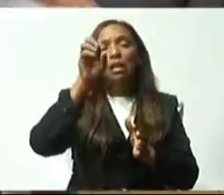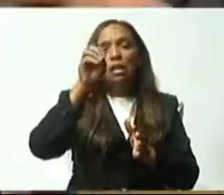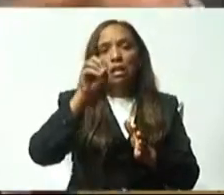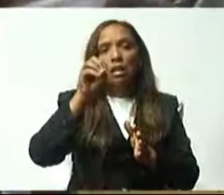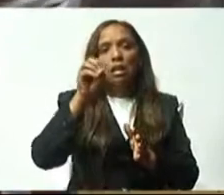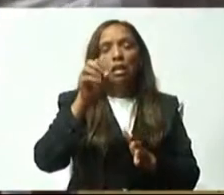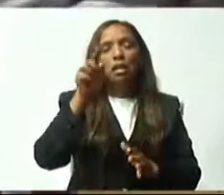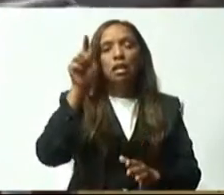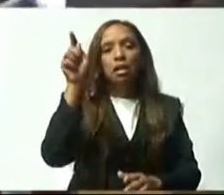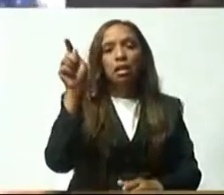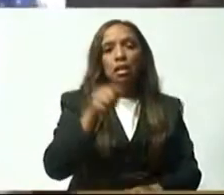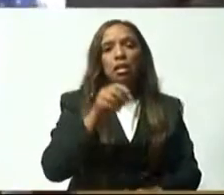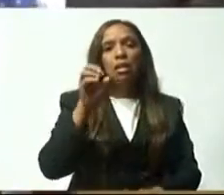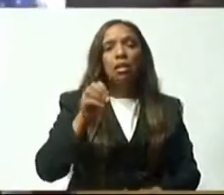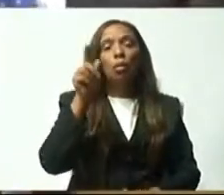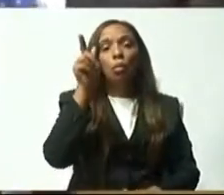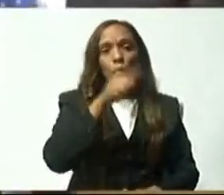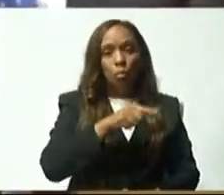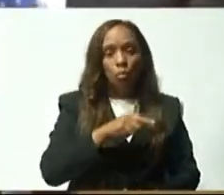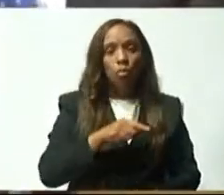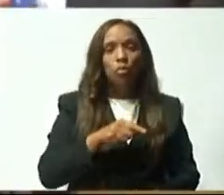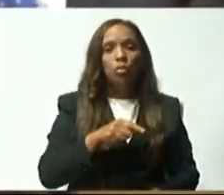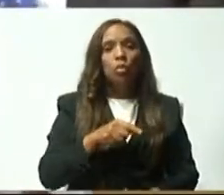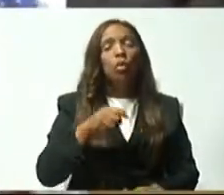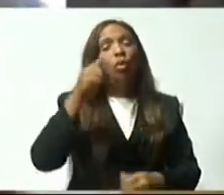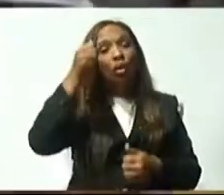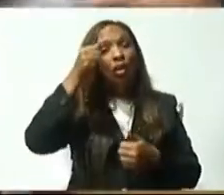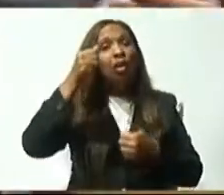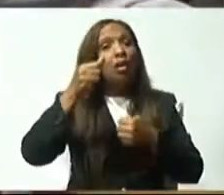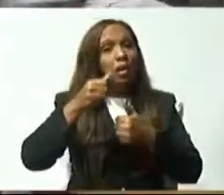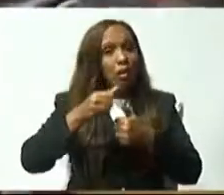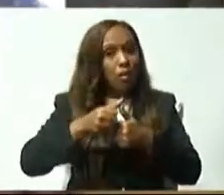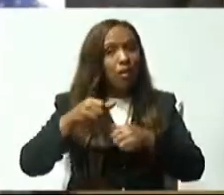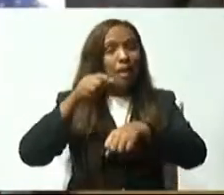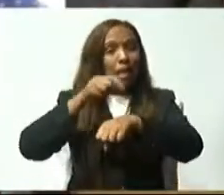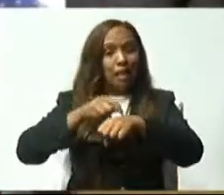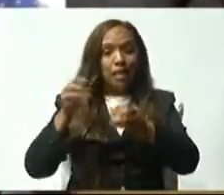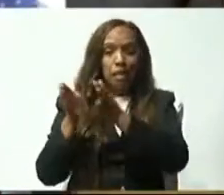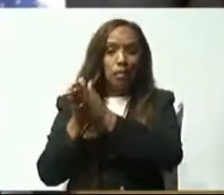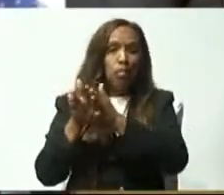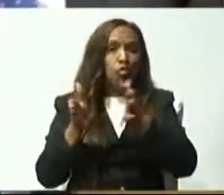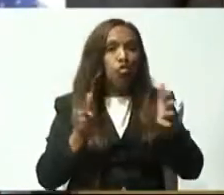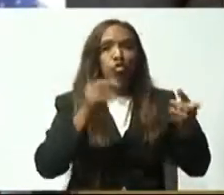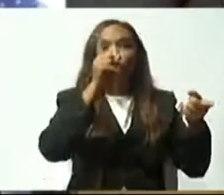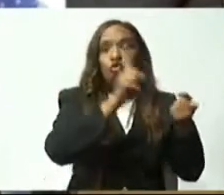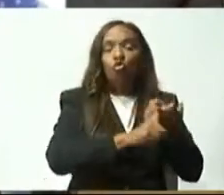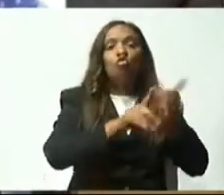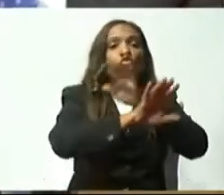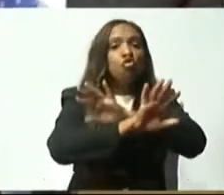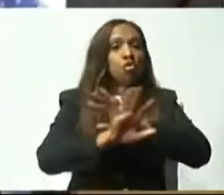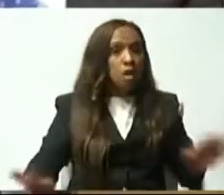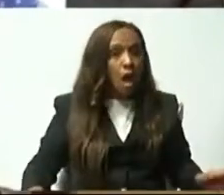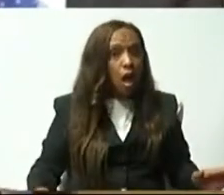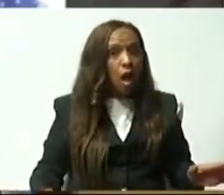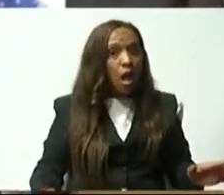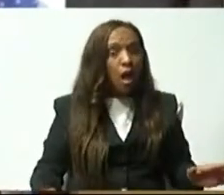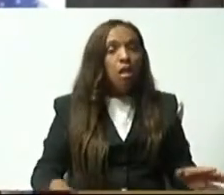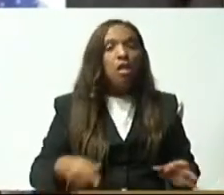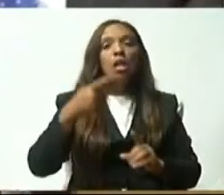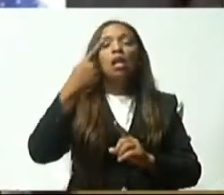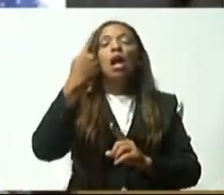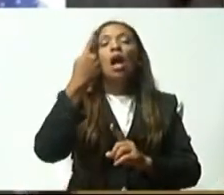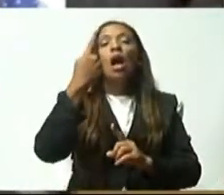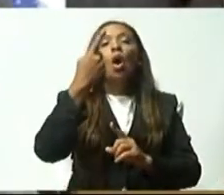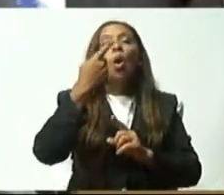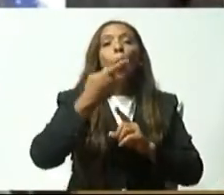ya el plazo venció, y hace más de un mes, se reunieron, concluyeron los trabajos, y en una franca